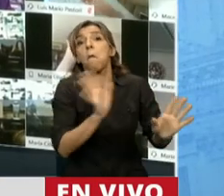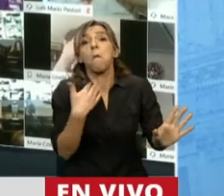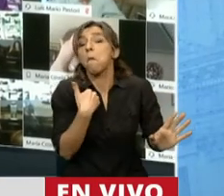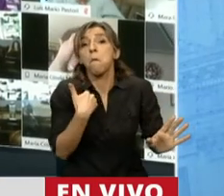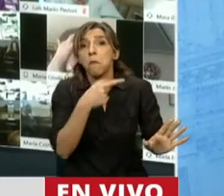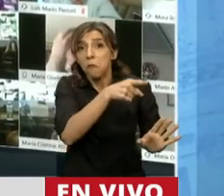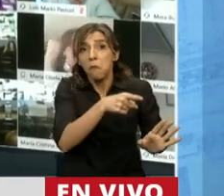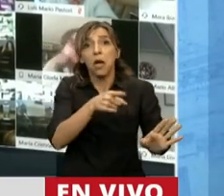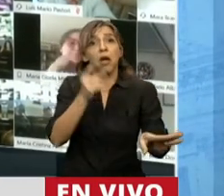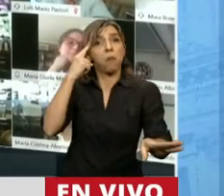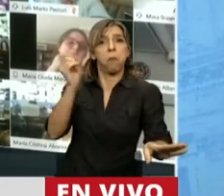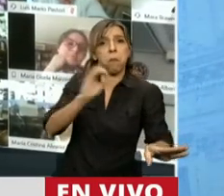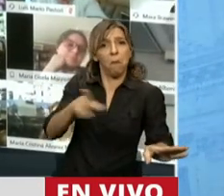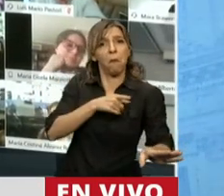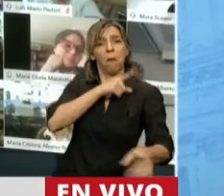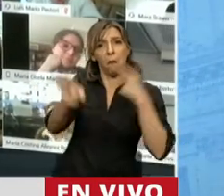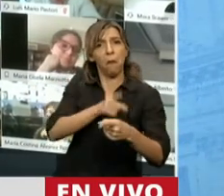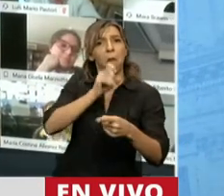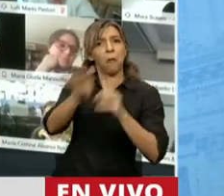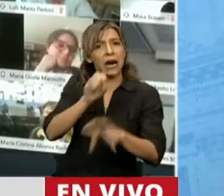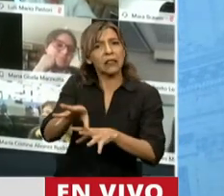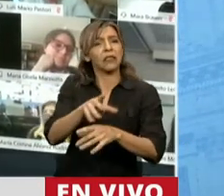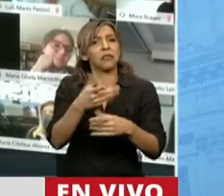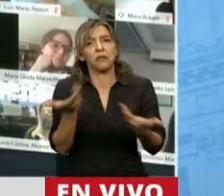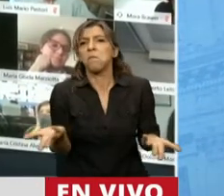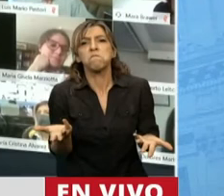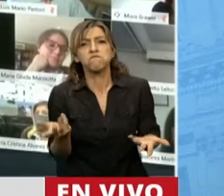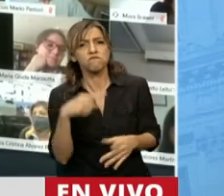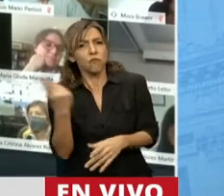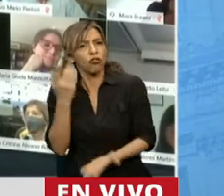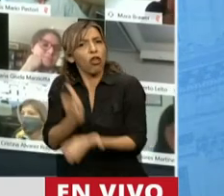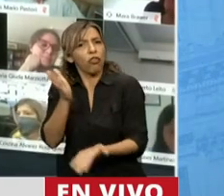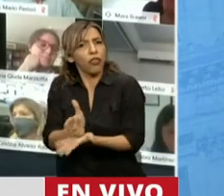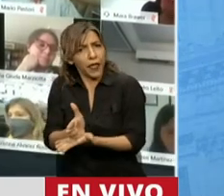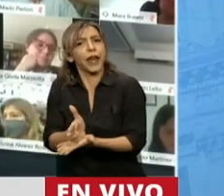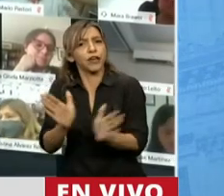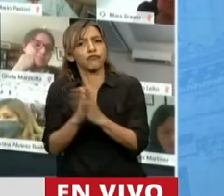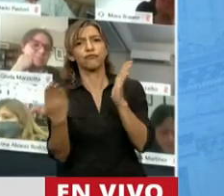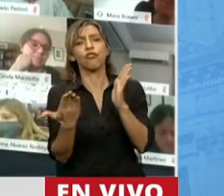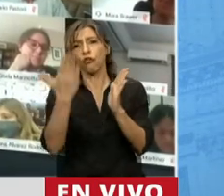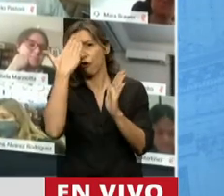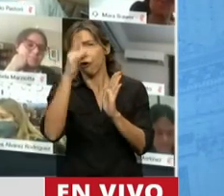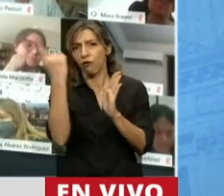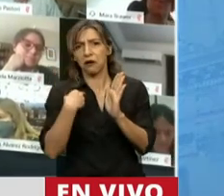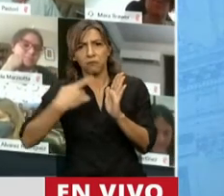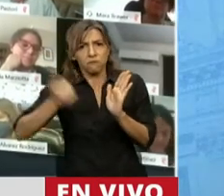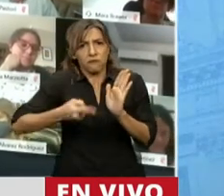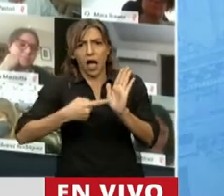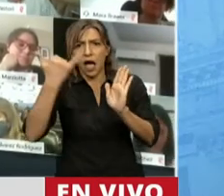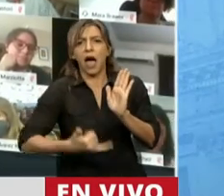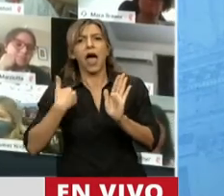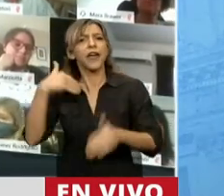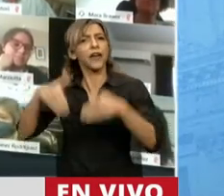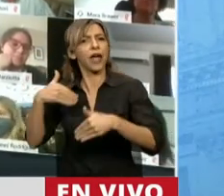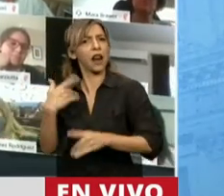sobre cuestiones que son llevadas adelante en pleno ejercicio de nuestros derechos constitucionales. Está visto que más del 70